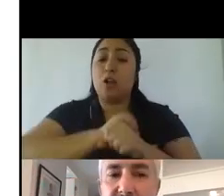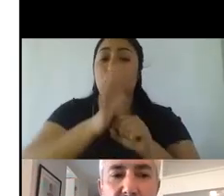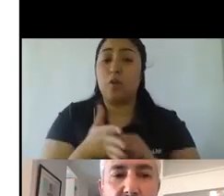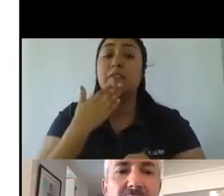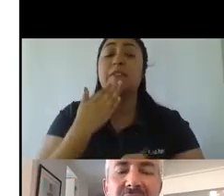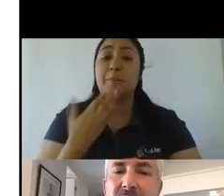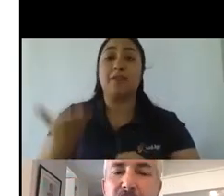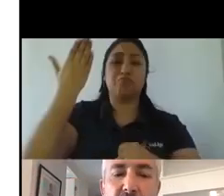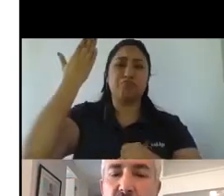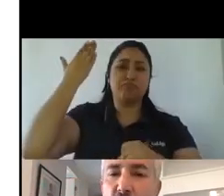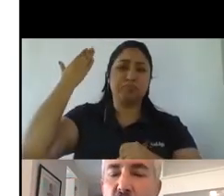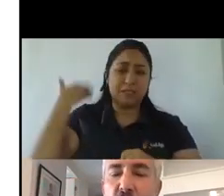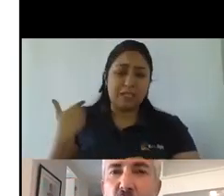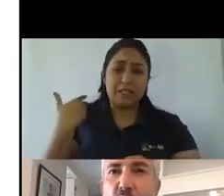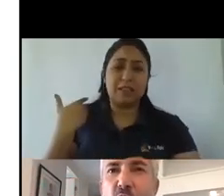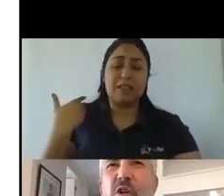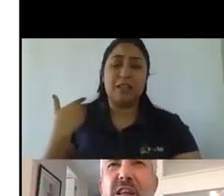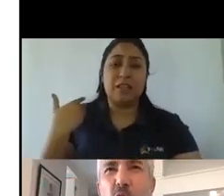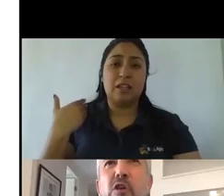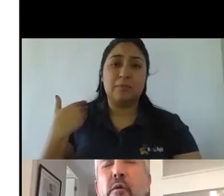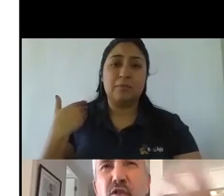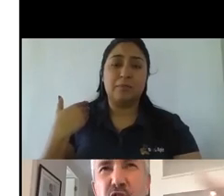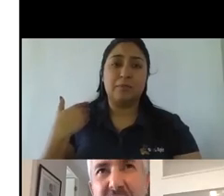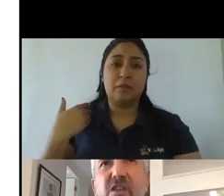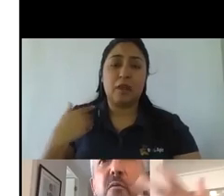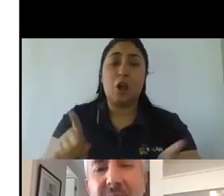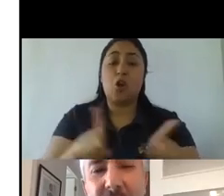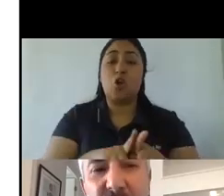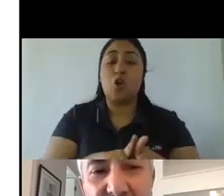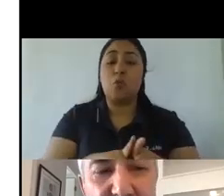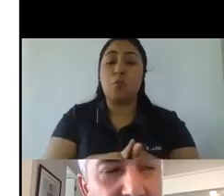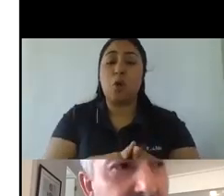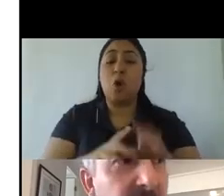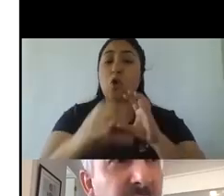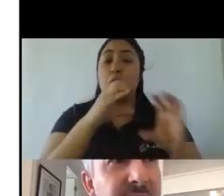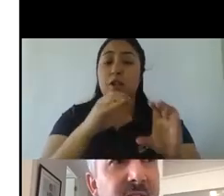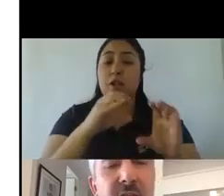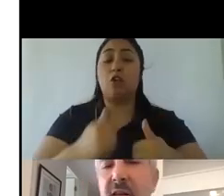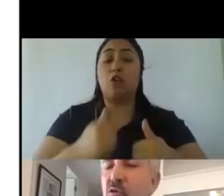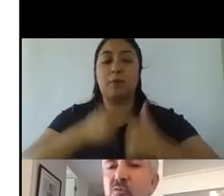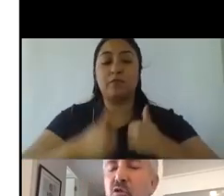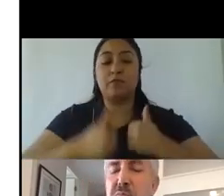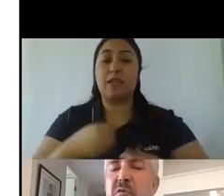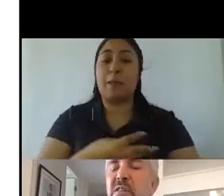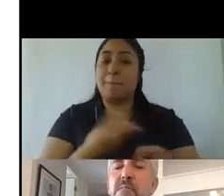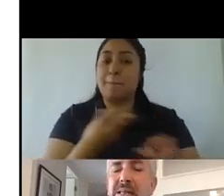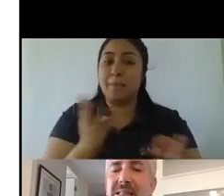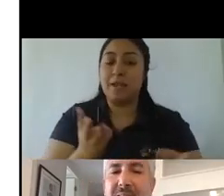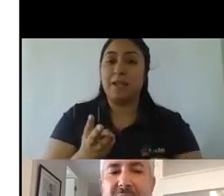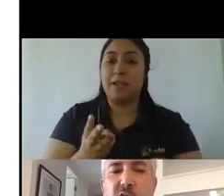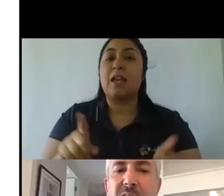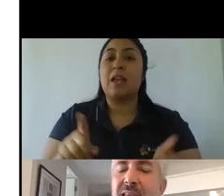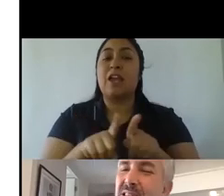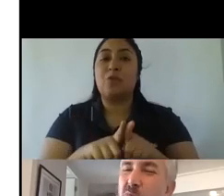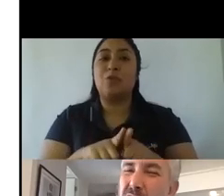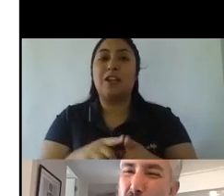atrás digamos es que como comunicadores como profesionales como marketeros básicamente parece que nos dieron a todo el mundo el mismo grif para hacer estas